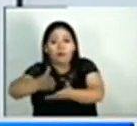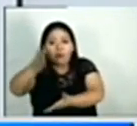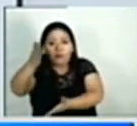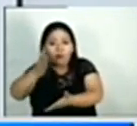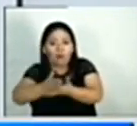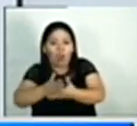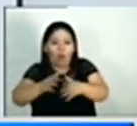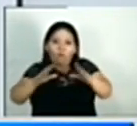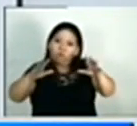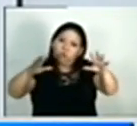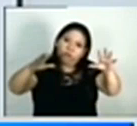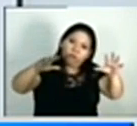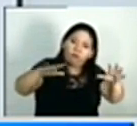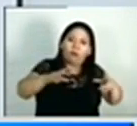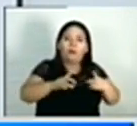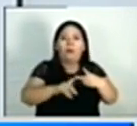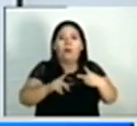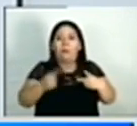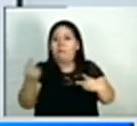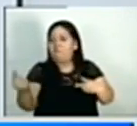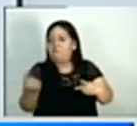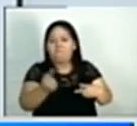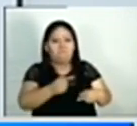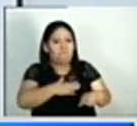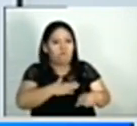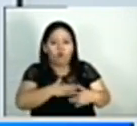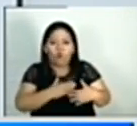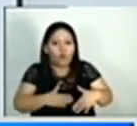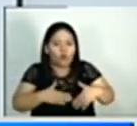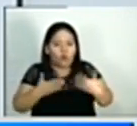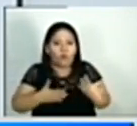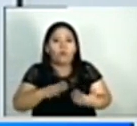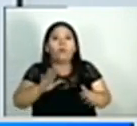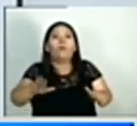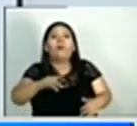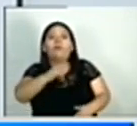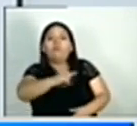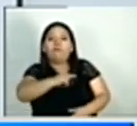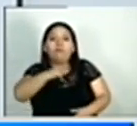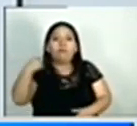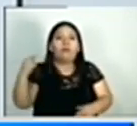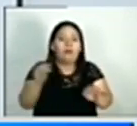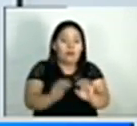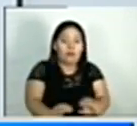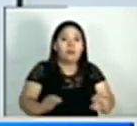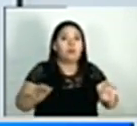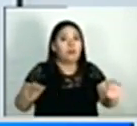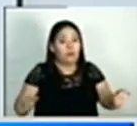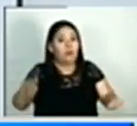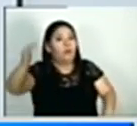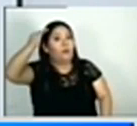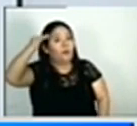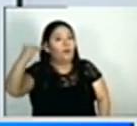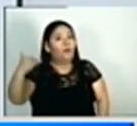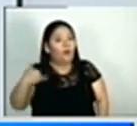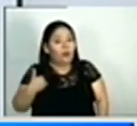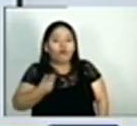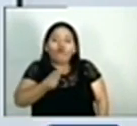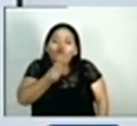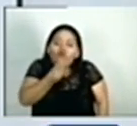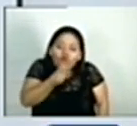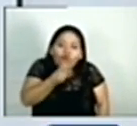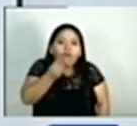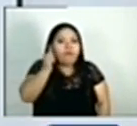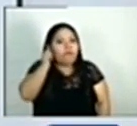monstruos, gente inhumana, asesinaron niños, mujeres, ancianos,